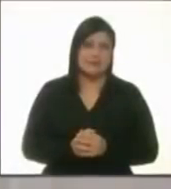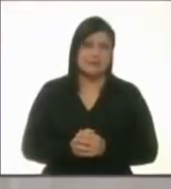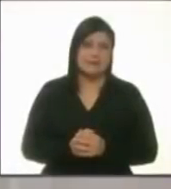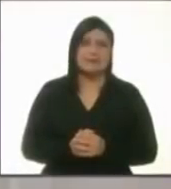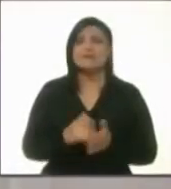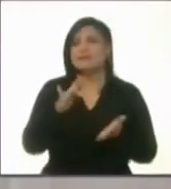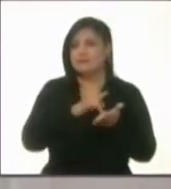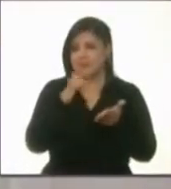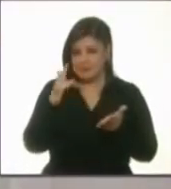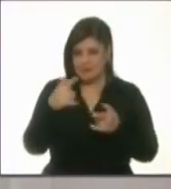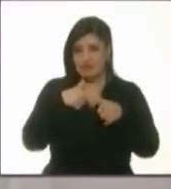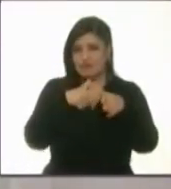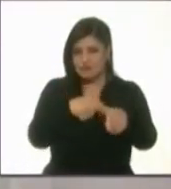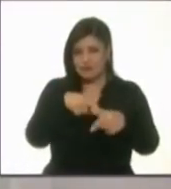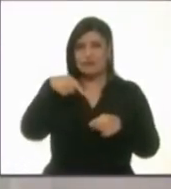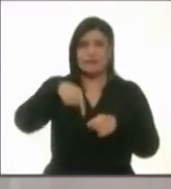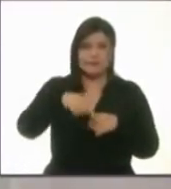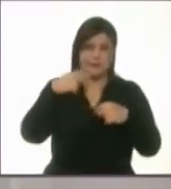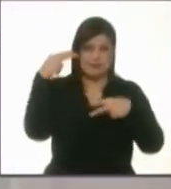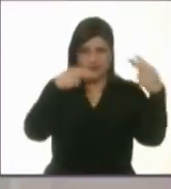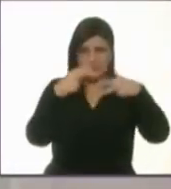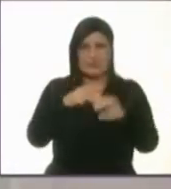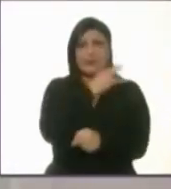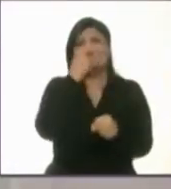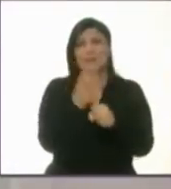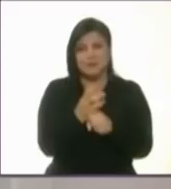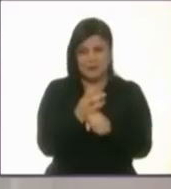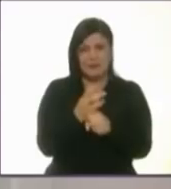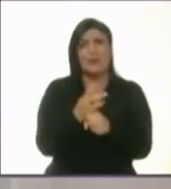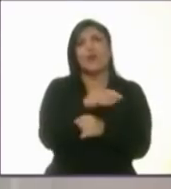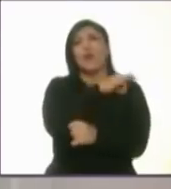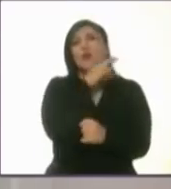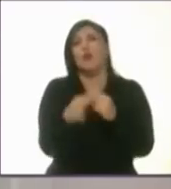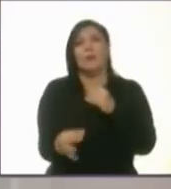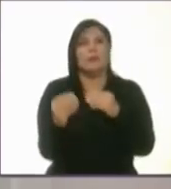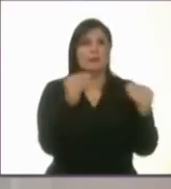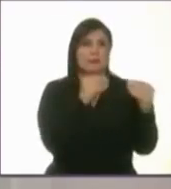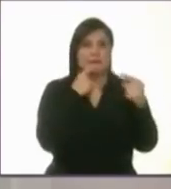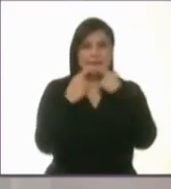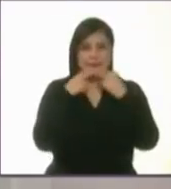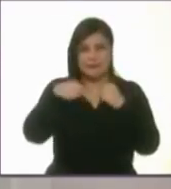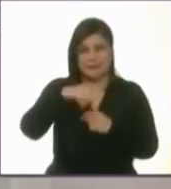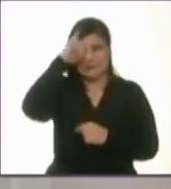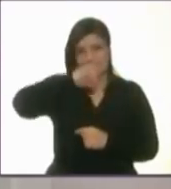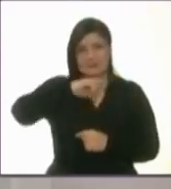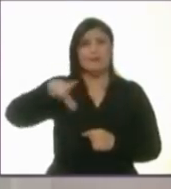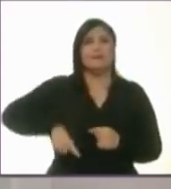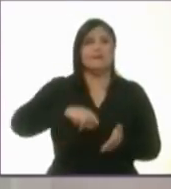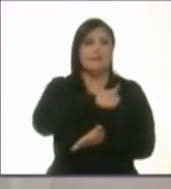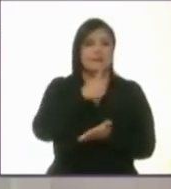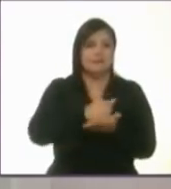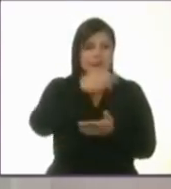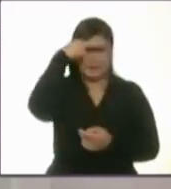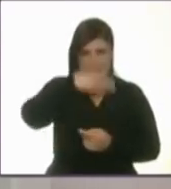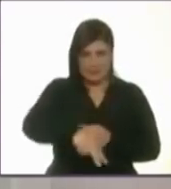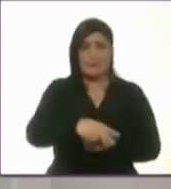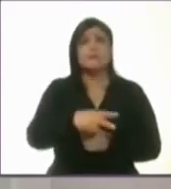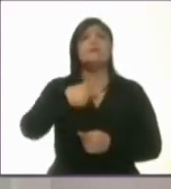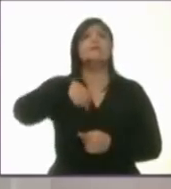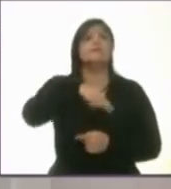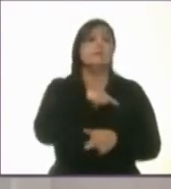Gracias por continuar con nosotros en el tercer y último debate por la Jefatura de Gobierno de la Ciudad de México.